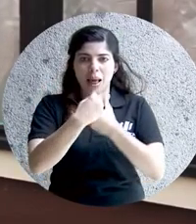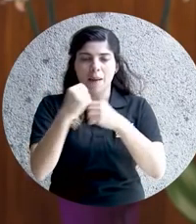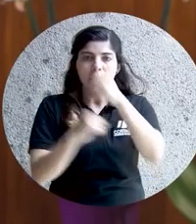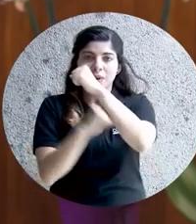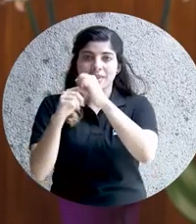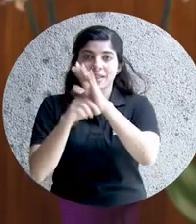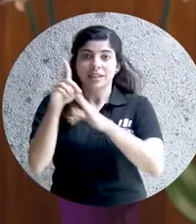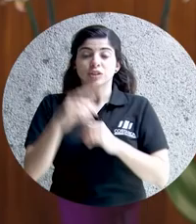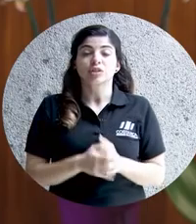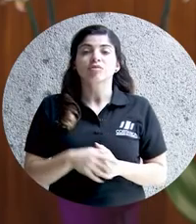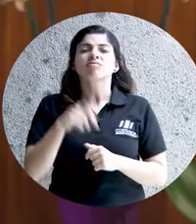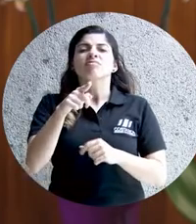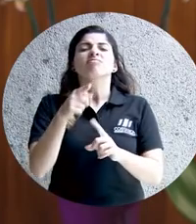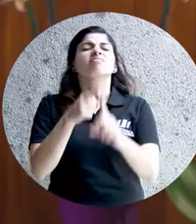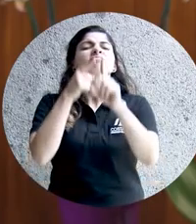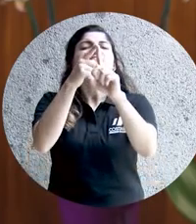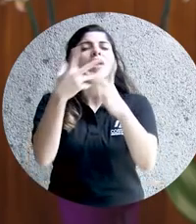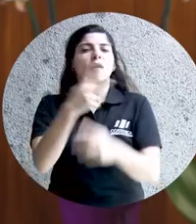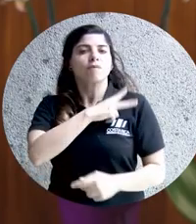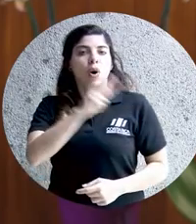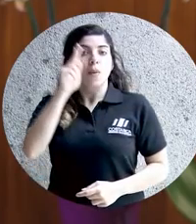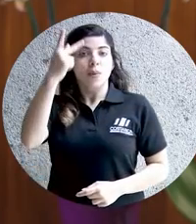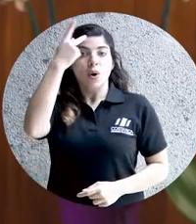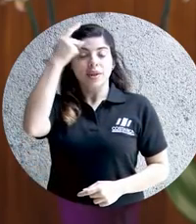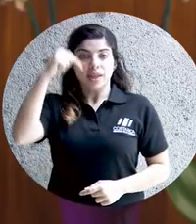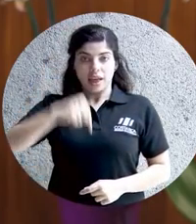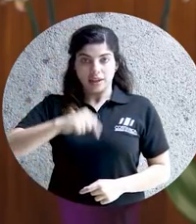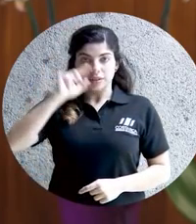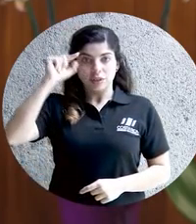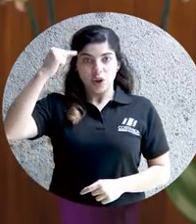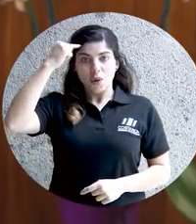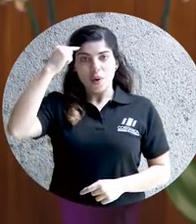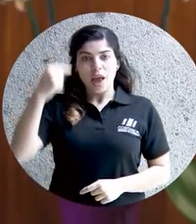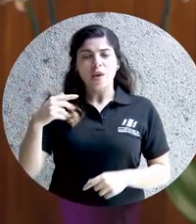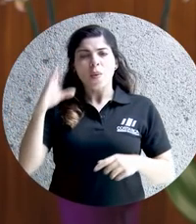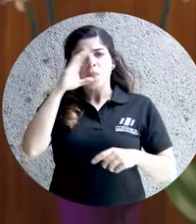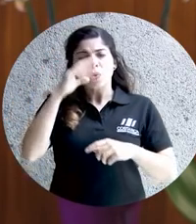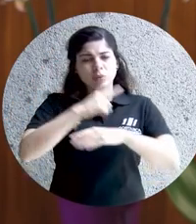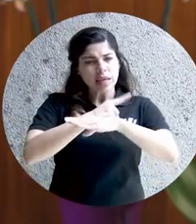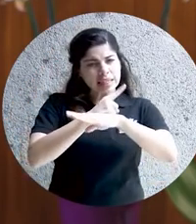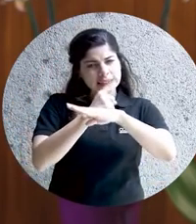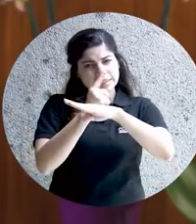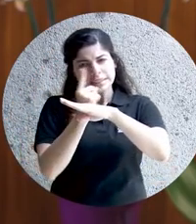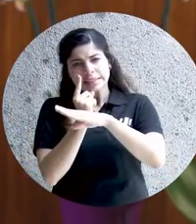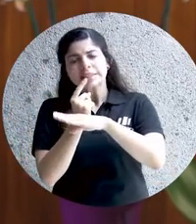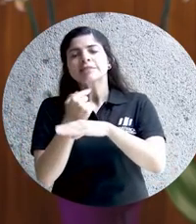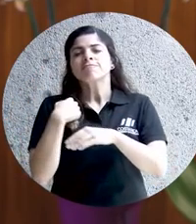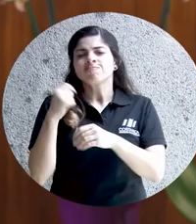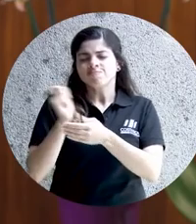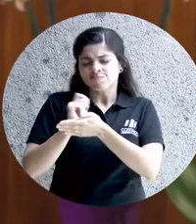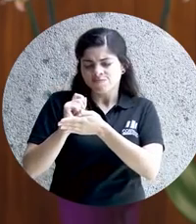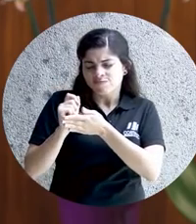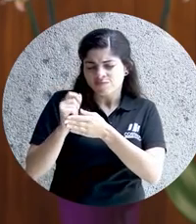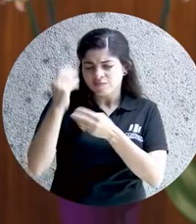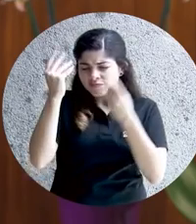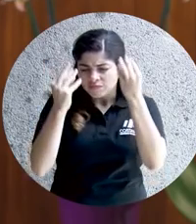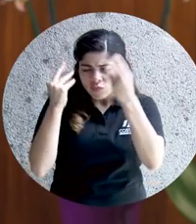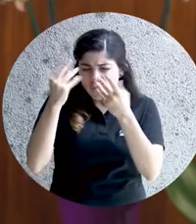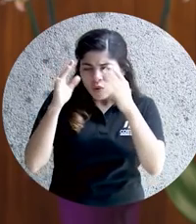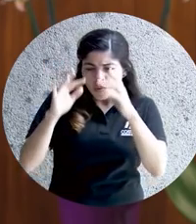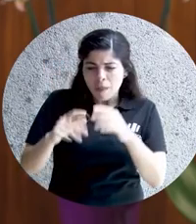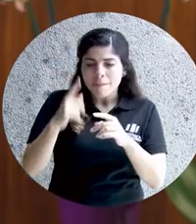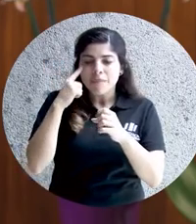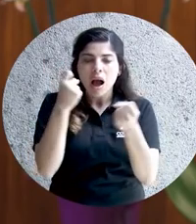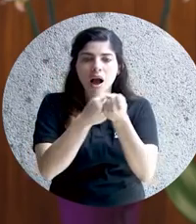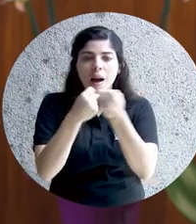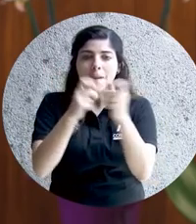Desarrollo. Con la consigna y la voluntad política de esta administración de mover la aguja, afinamos el lápiz, pensando